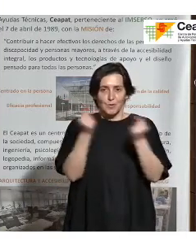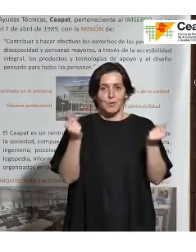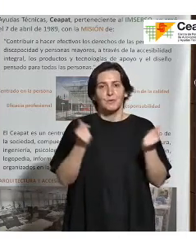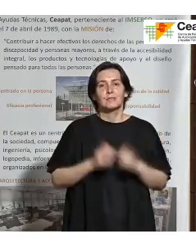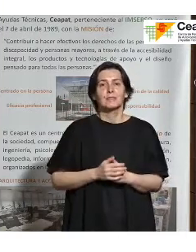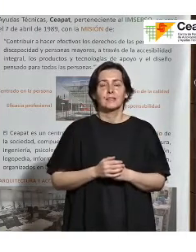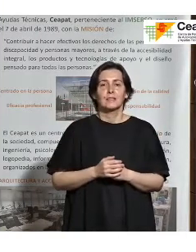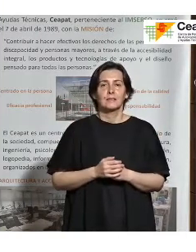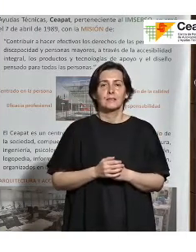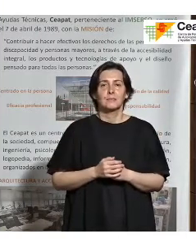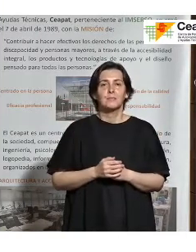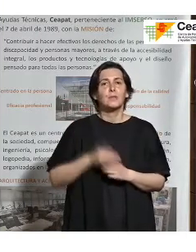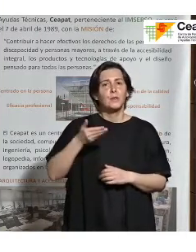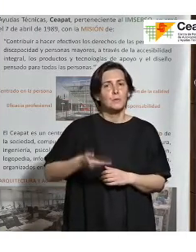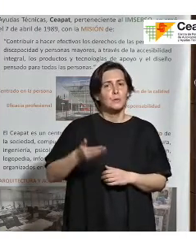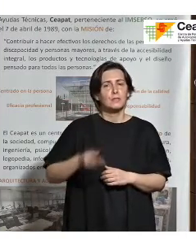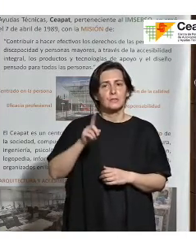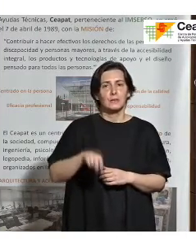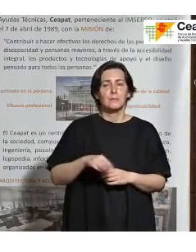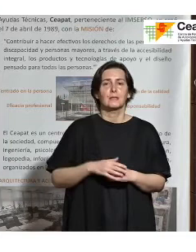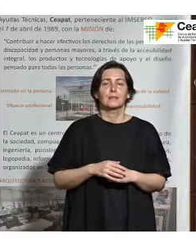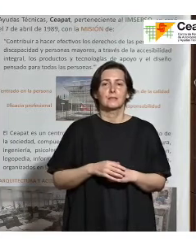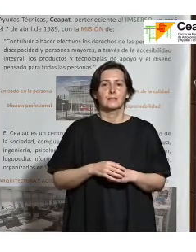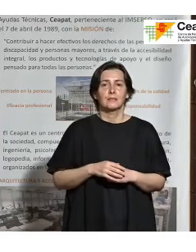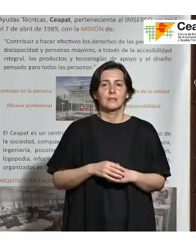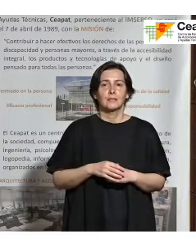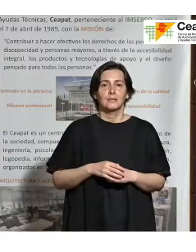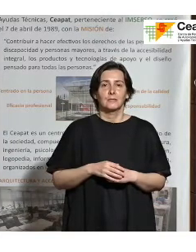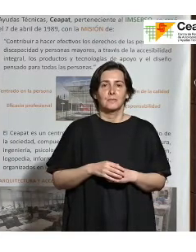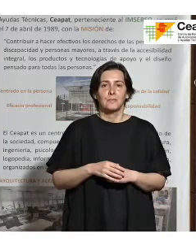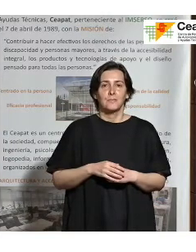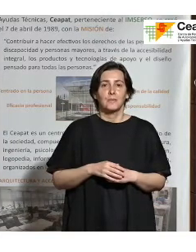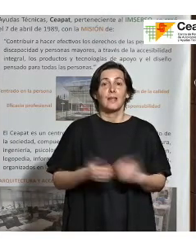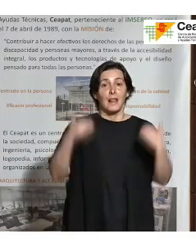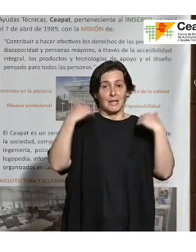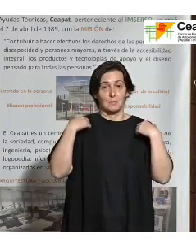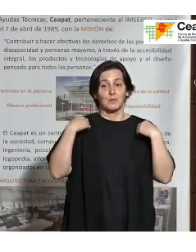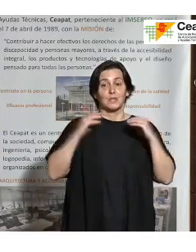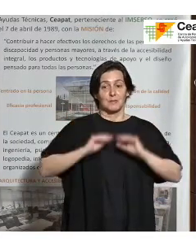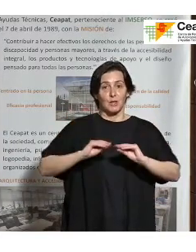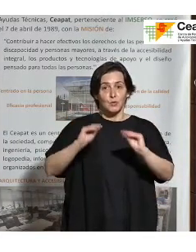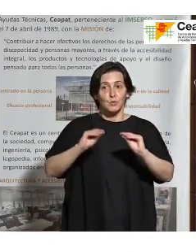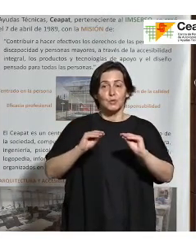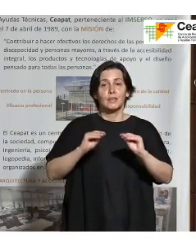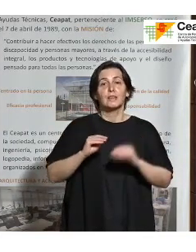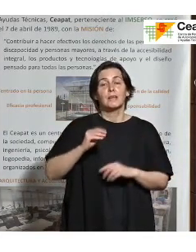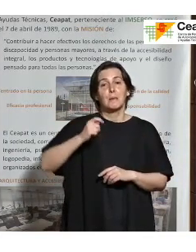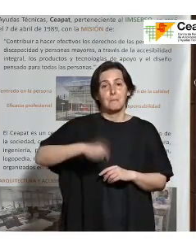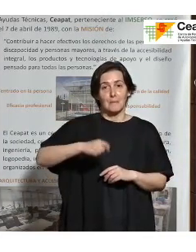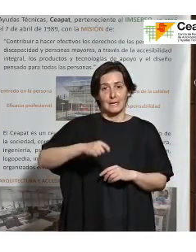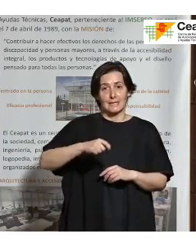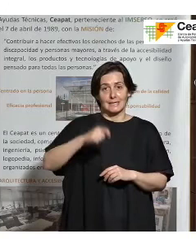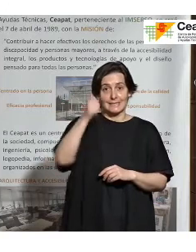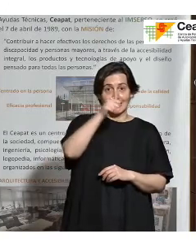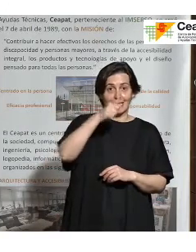que han sido muy importantes los papeles que han asumido los dos presidentes, presidente